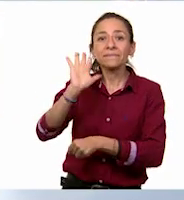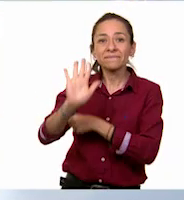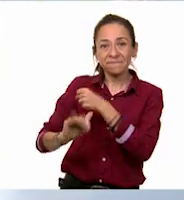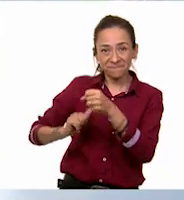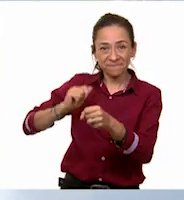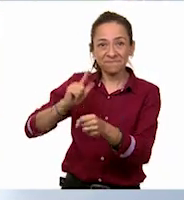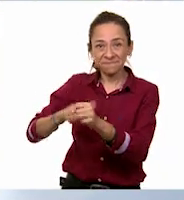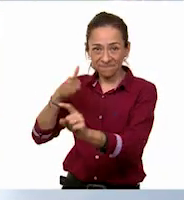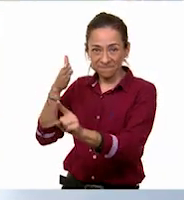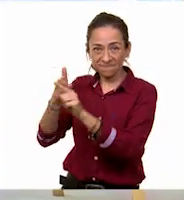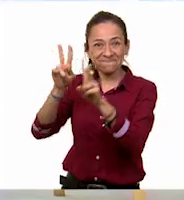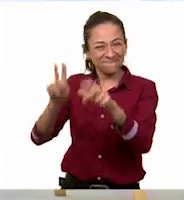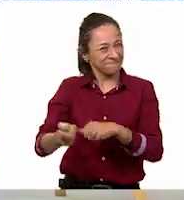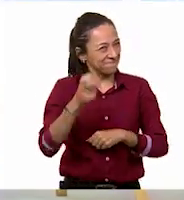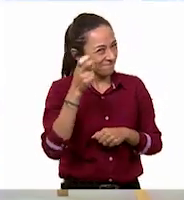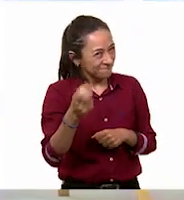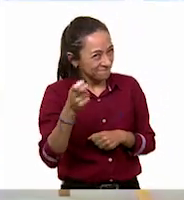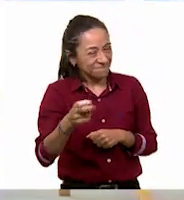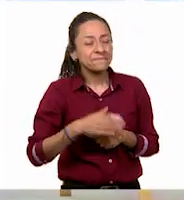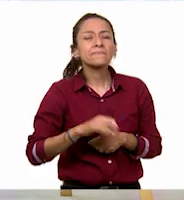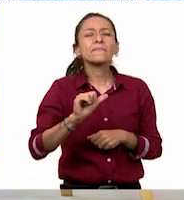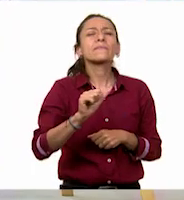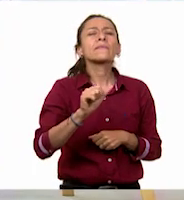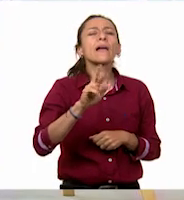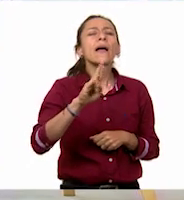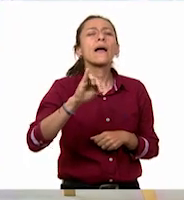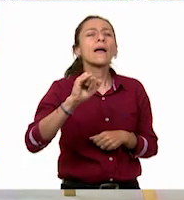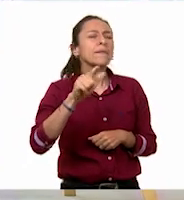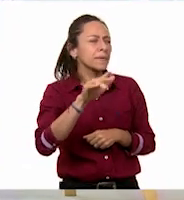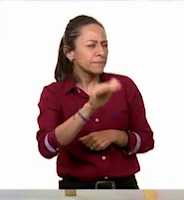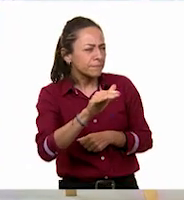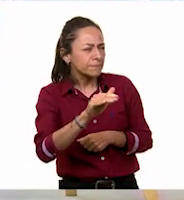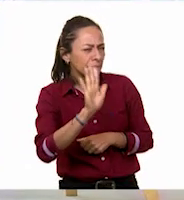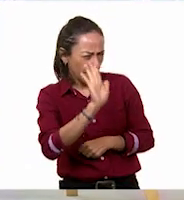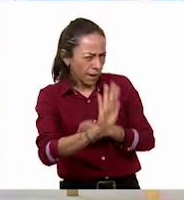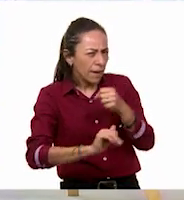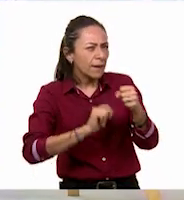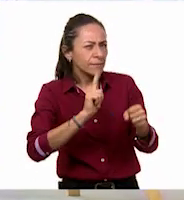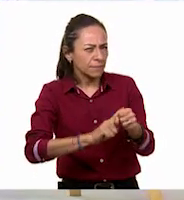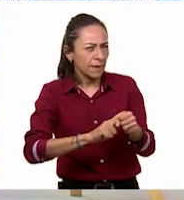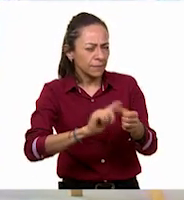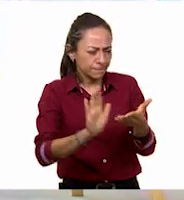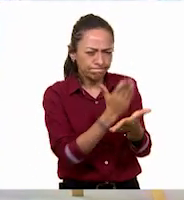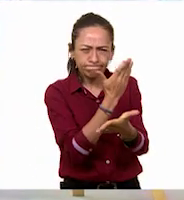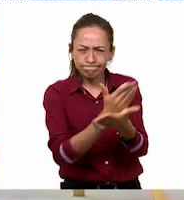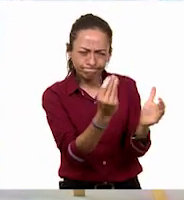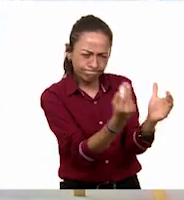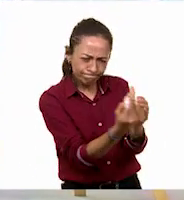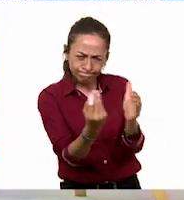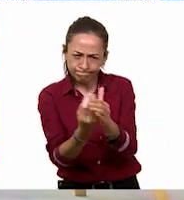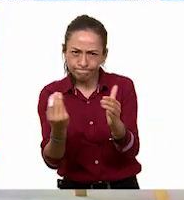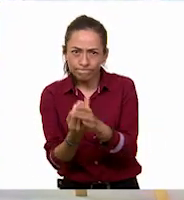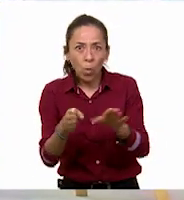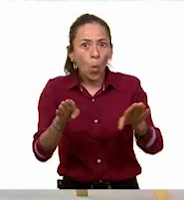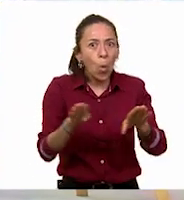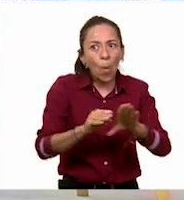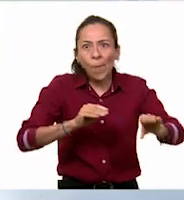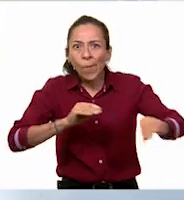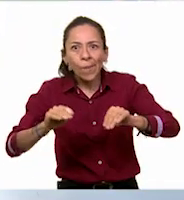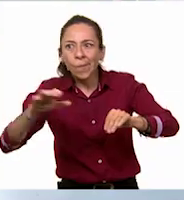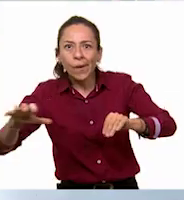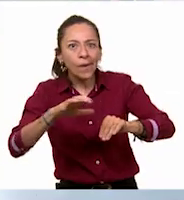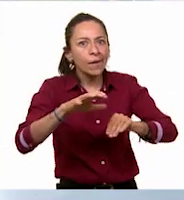Abril, ¿tú sabías que los animales se pueden clasificar de acuerdo a su desplazamiento de diferentes maneras?